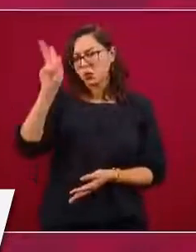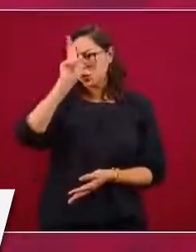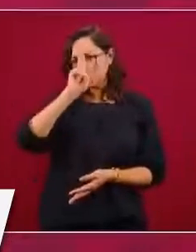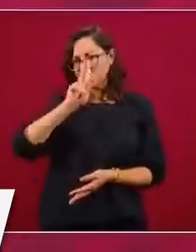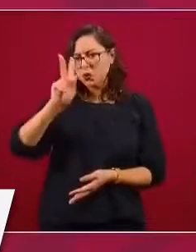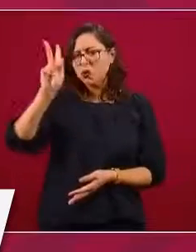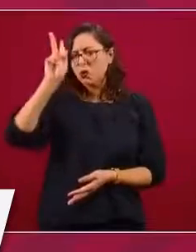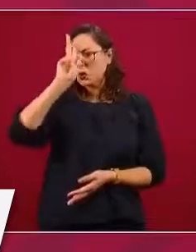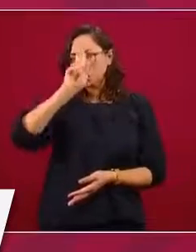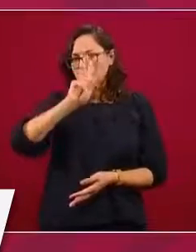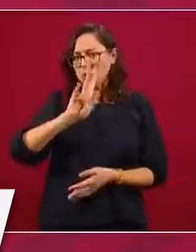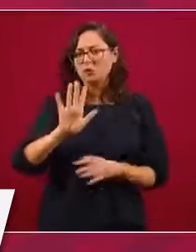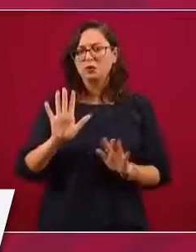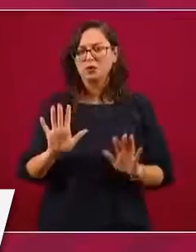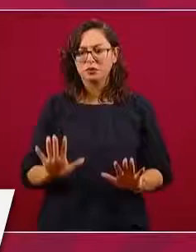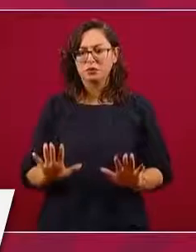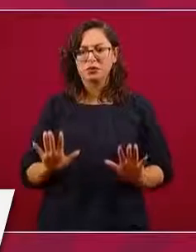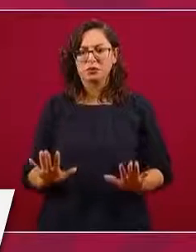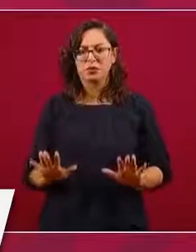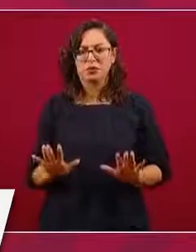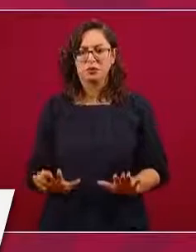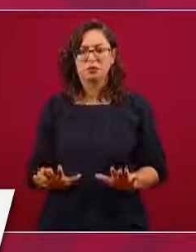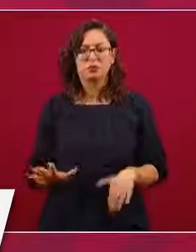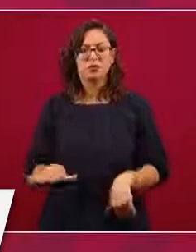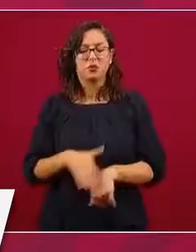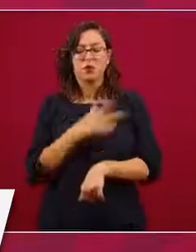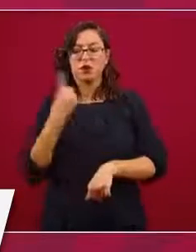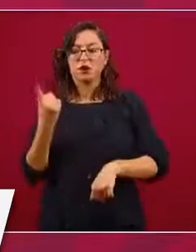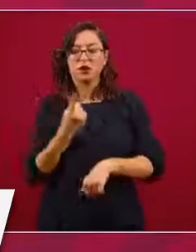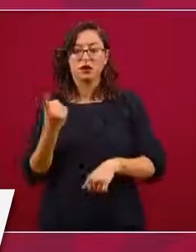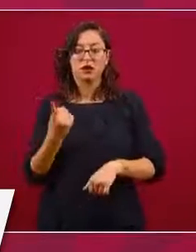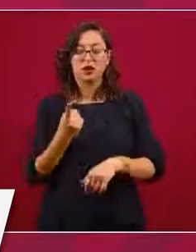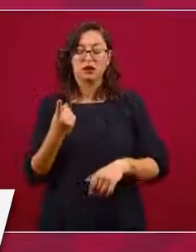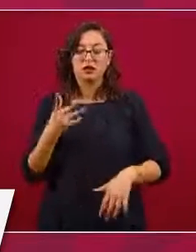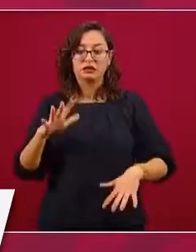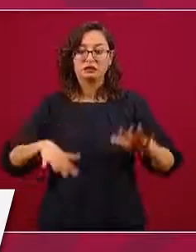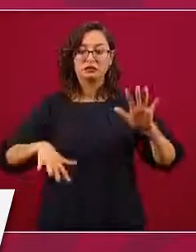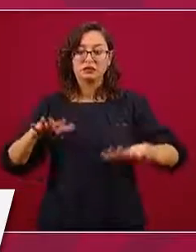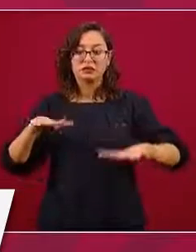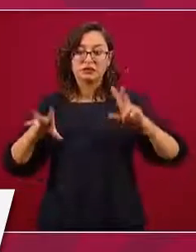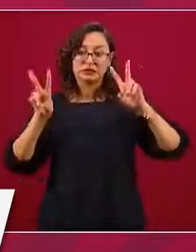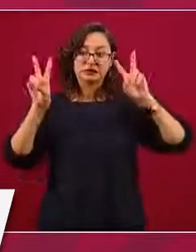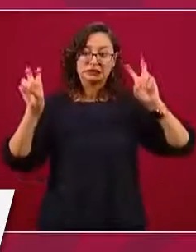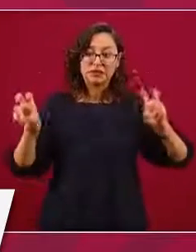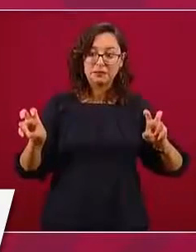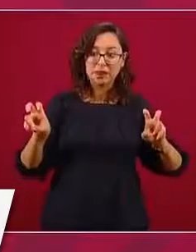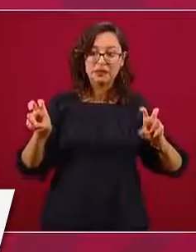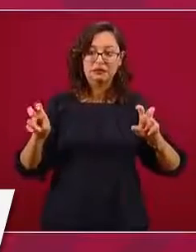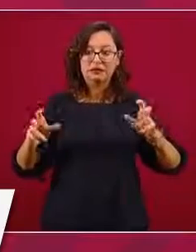no deja de haber especulación, o sea,